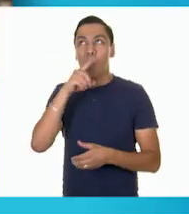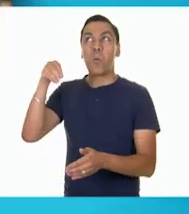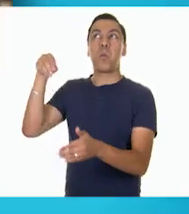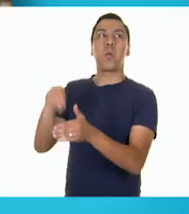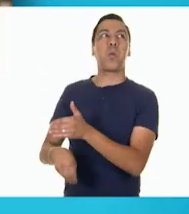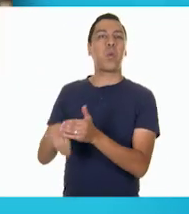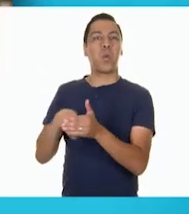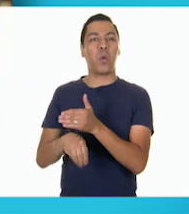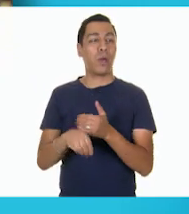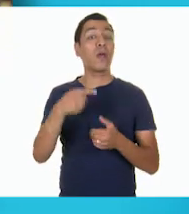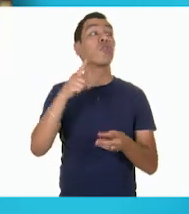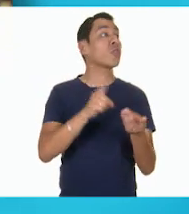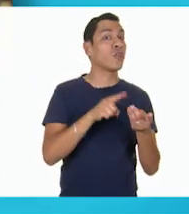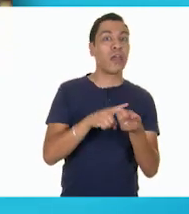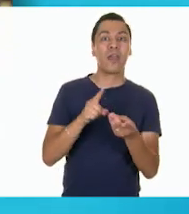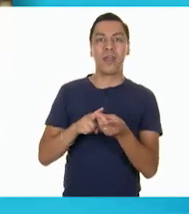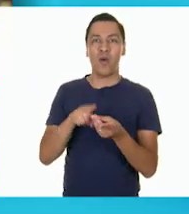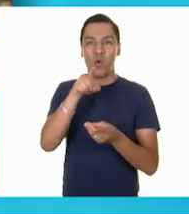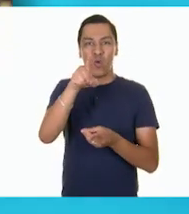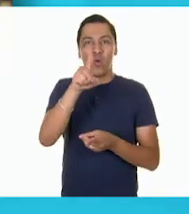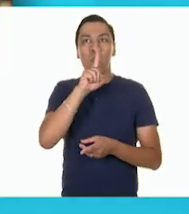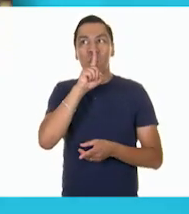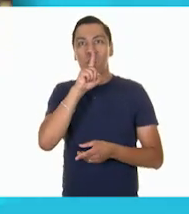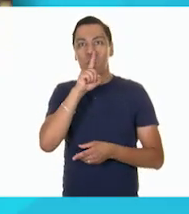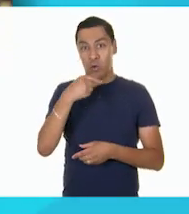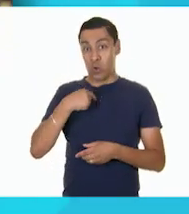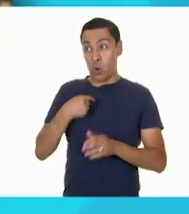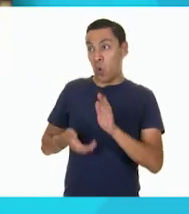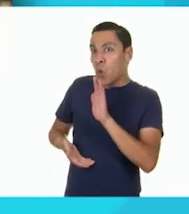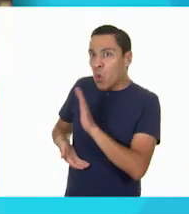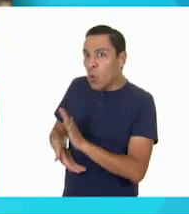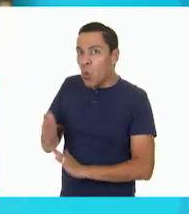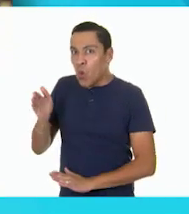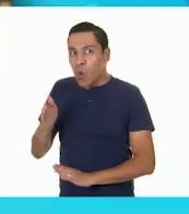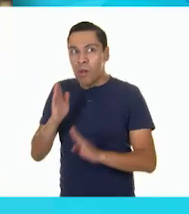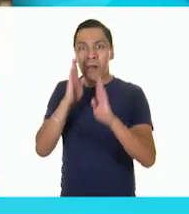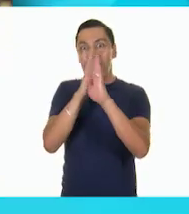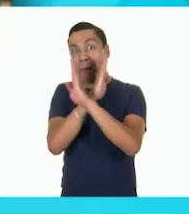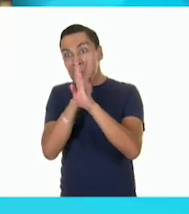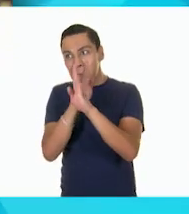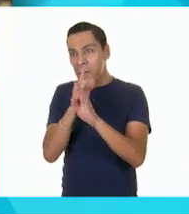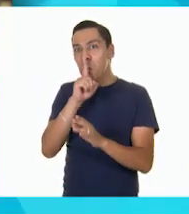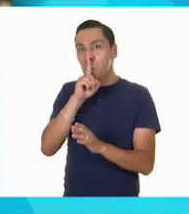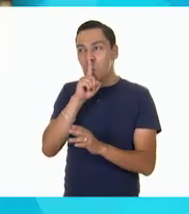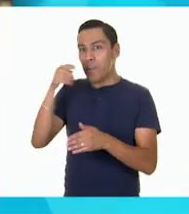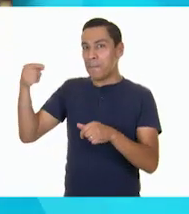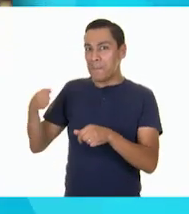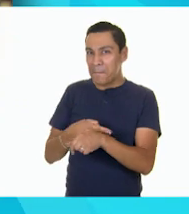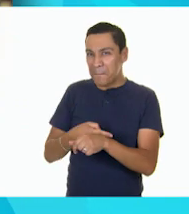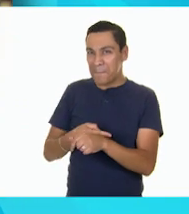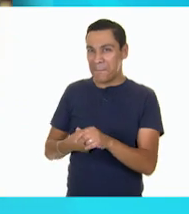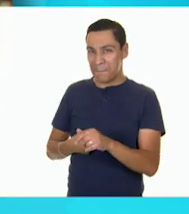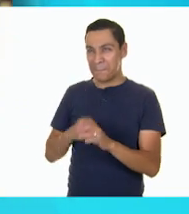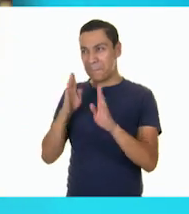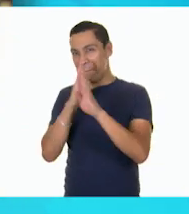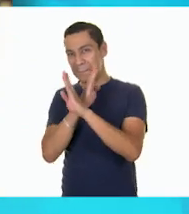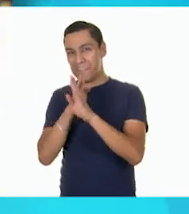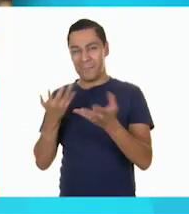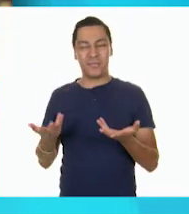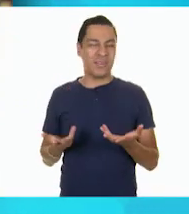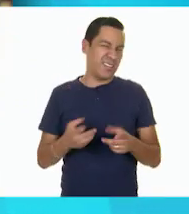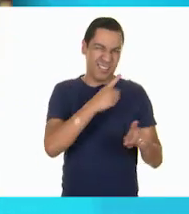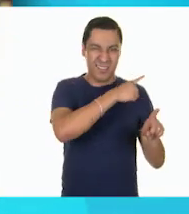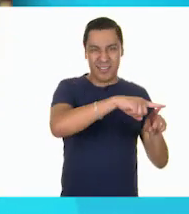escondite. Tú también te puedes esconder o pedirle a las personas que viven contigo que se escondan y que jueguen al escondite. Entonces, como podrás darte cuenta,